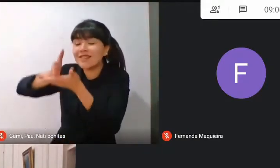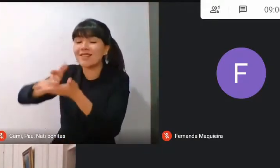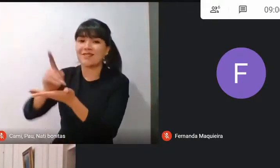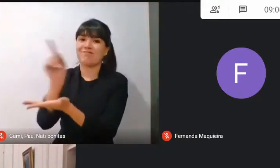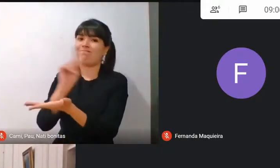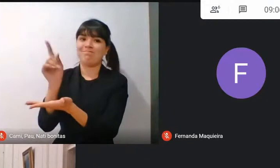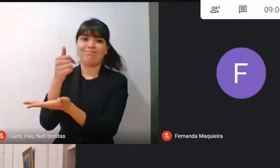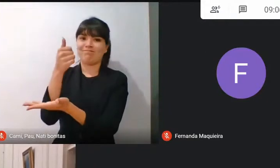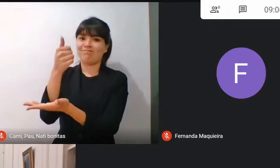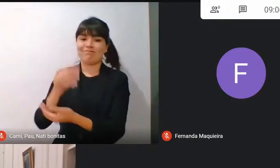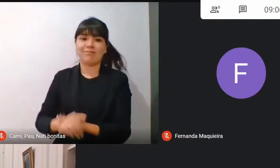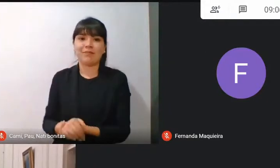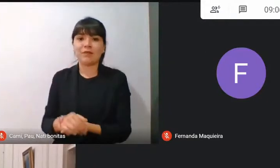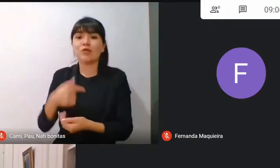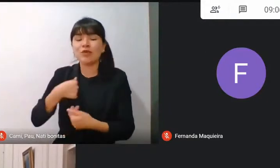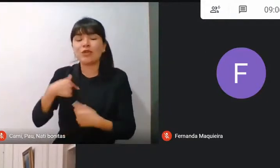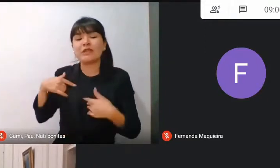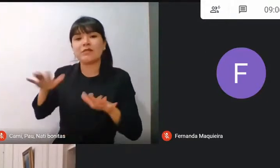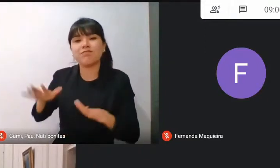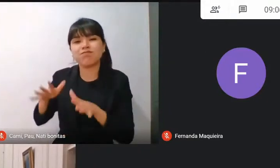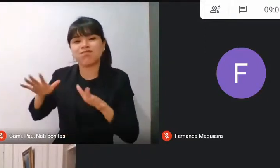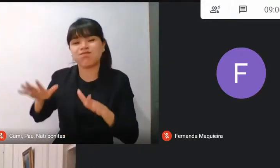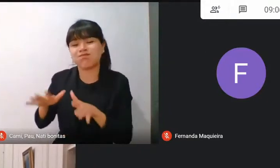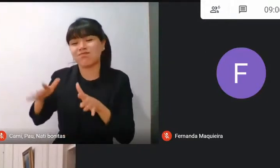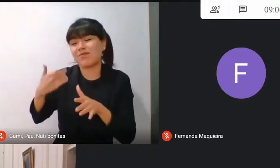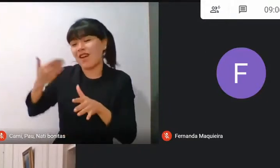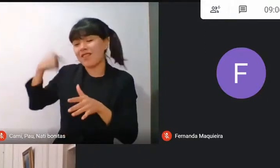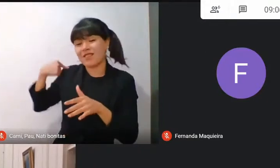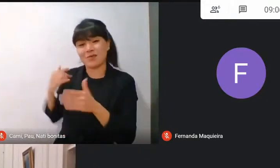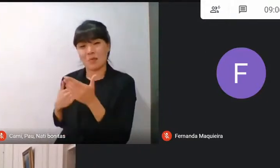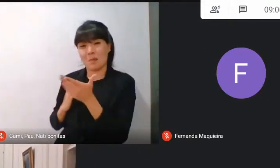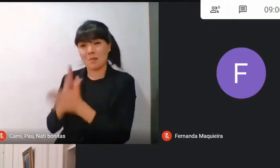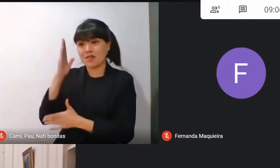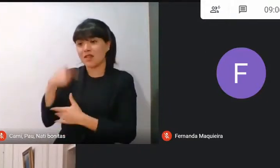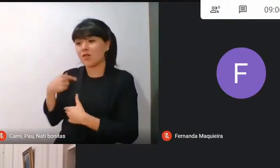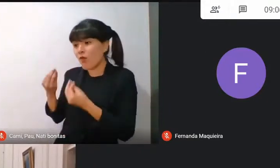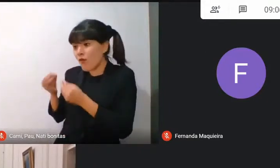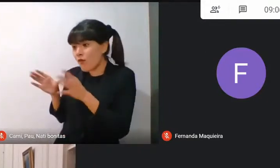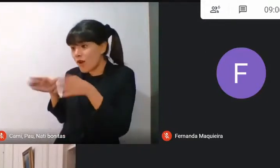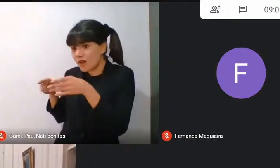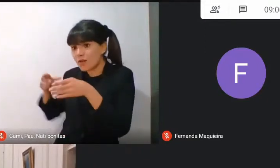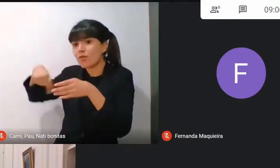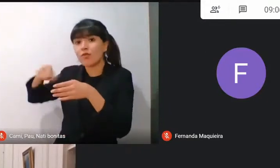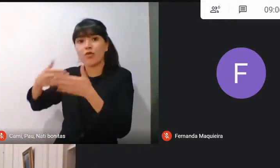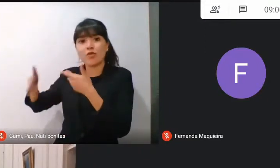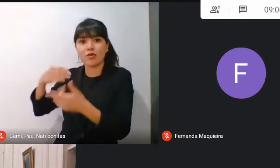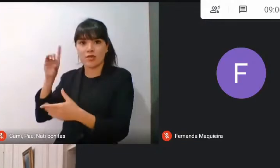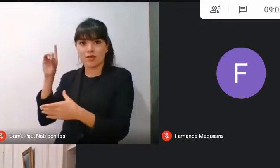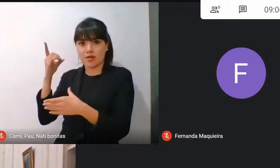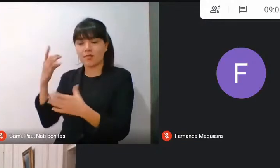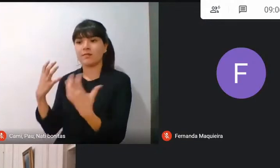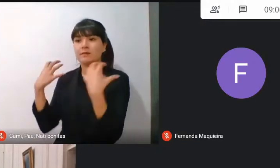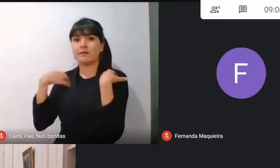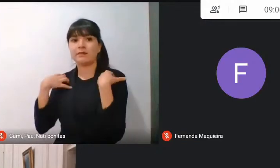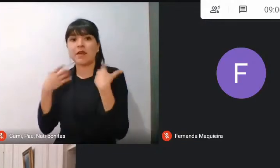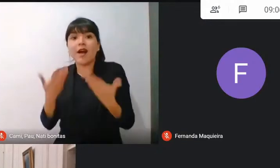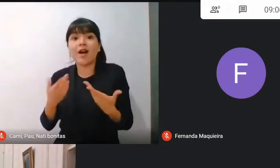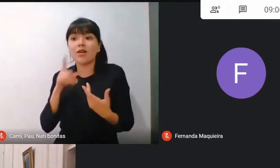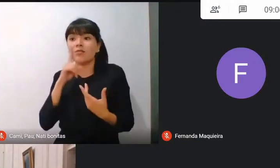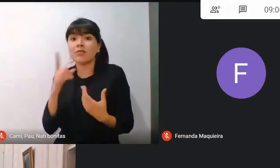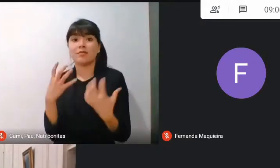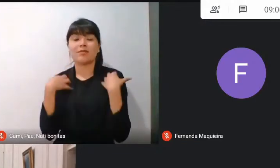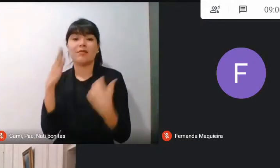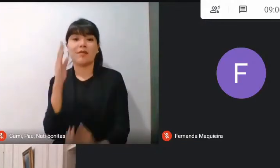impulsar desde el día uno, con un buen equipo en la DEM, ahora a cargo de Bárbara Soto, a quien